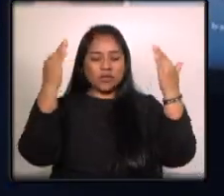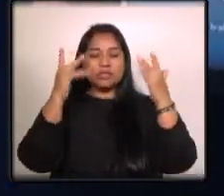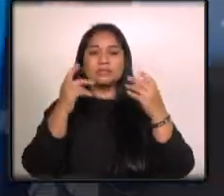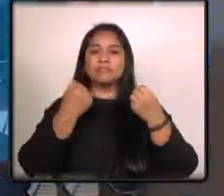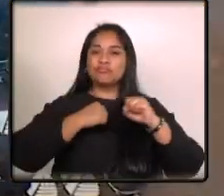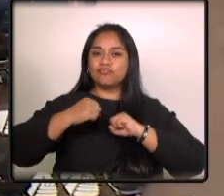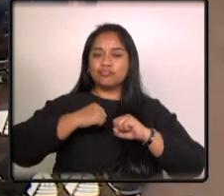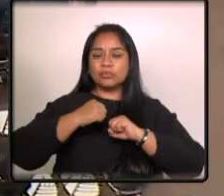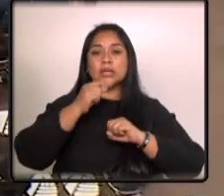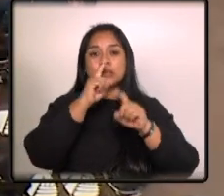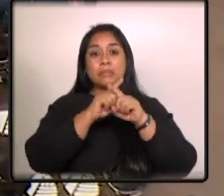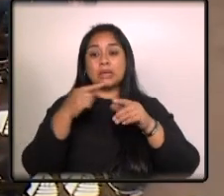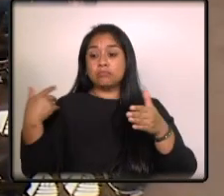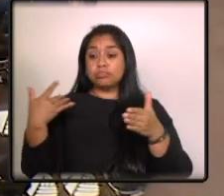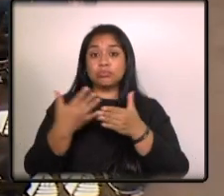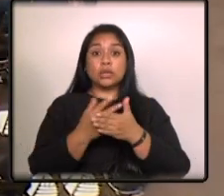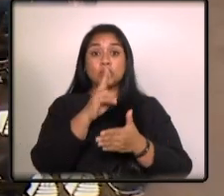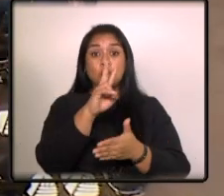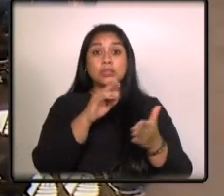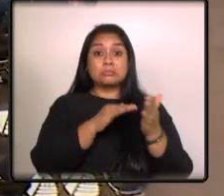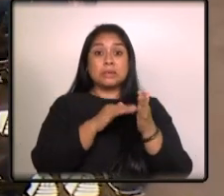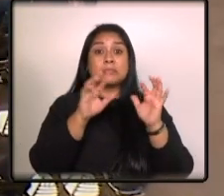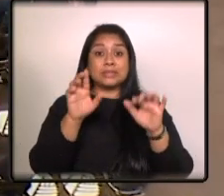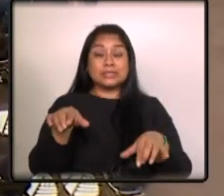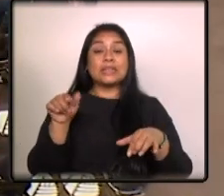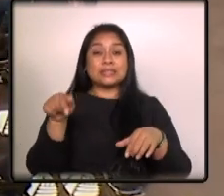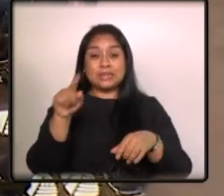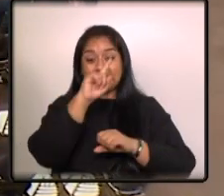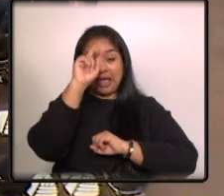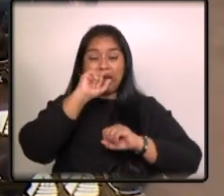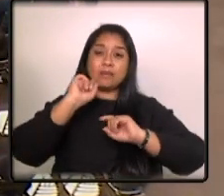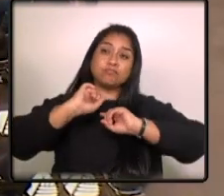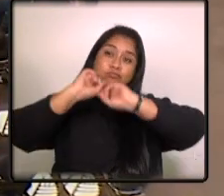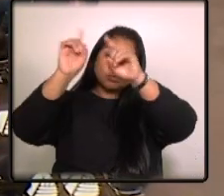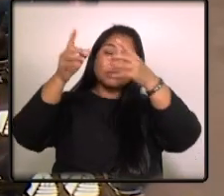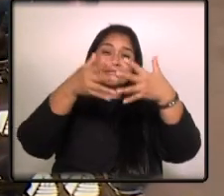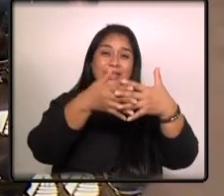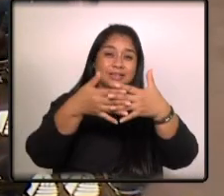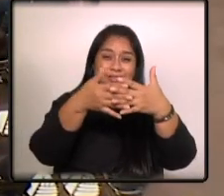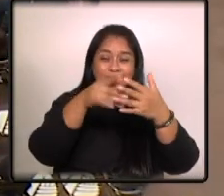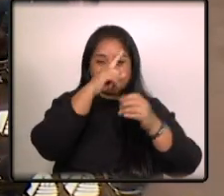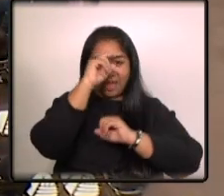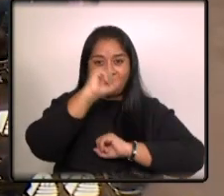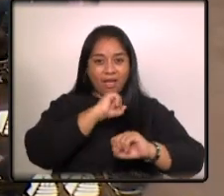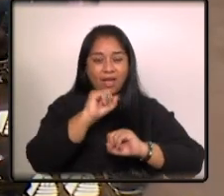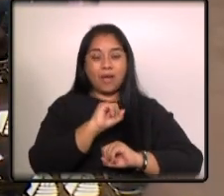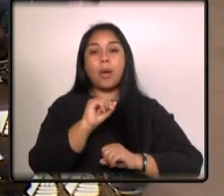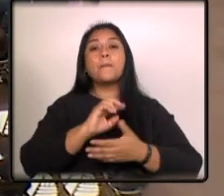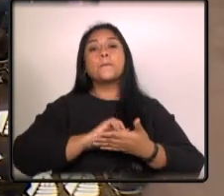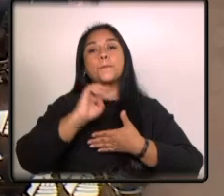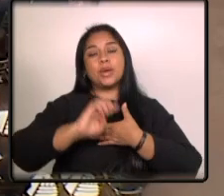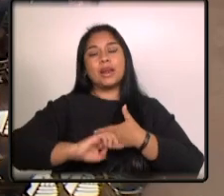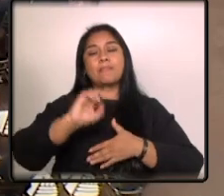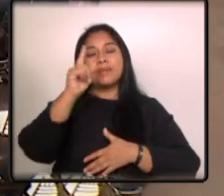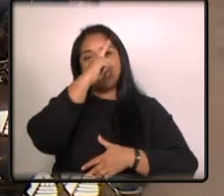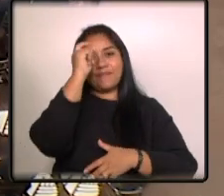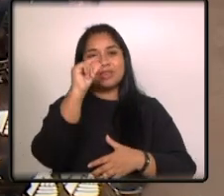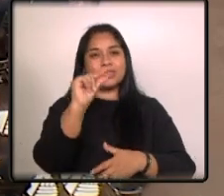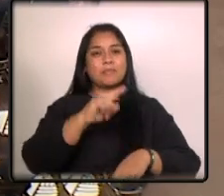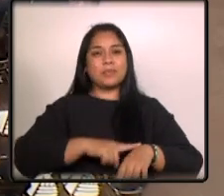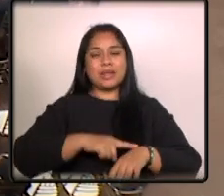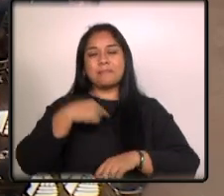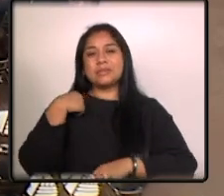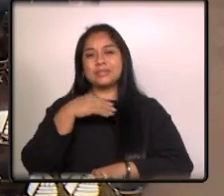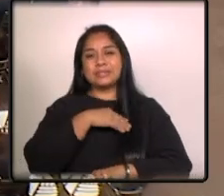en lo que va del año más de 2.000 personas se han ido a trabajar a los estados unidos con el programa de trabajo temporal de la cartera de trabajo